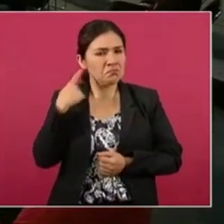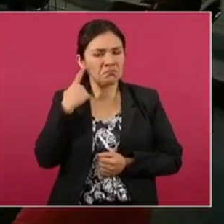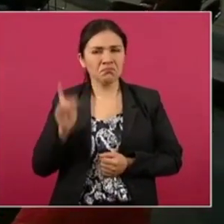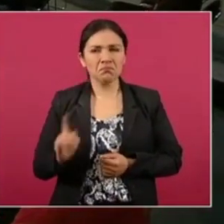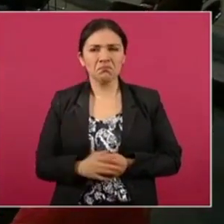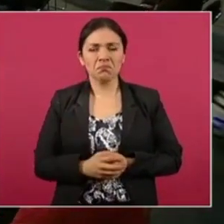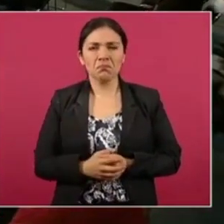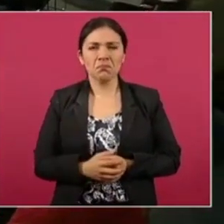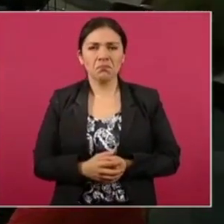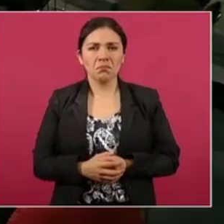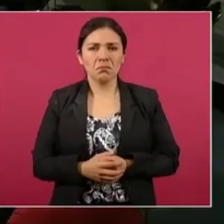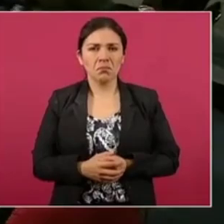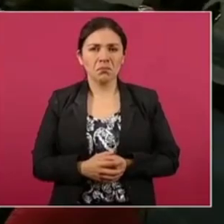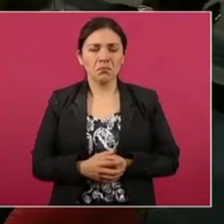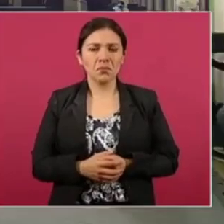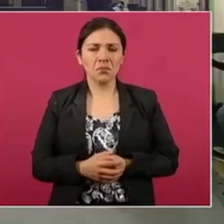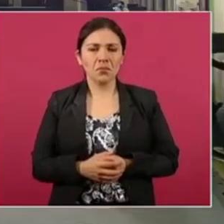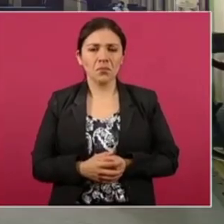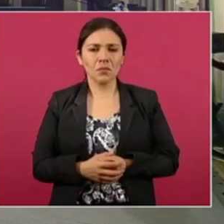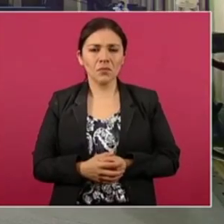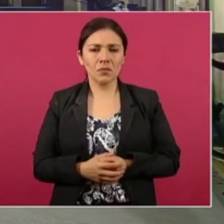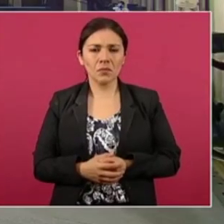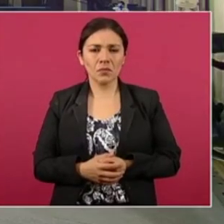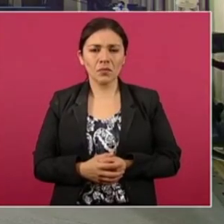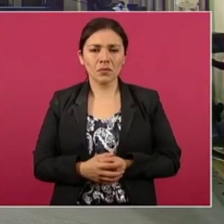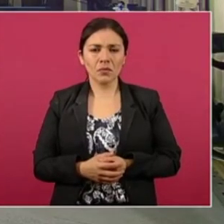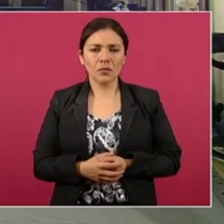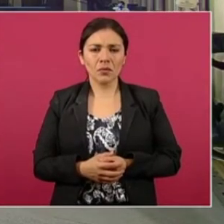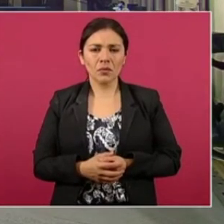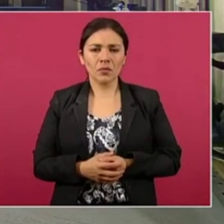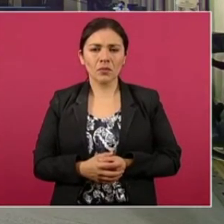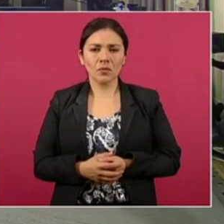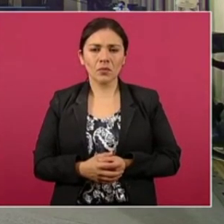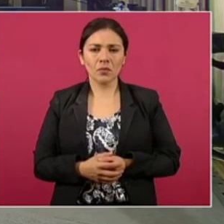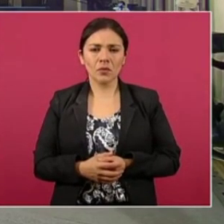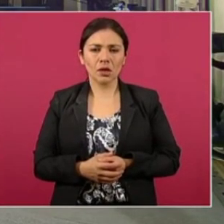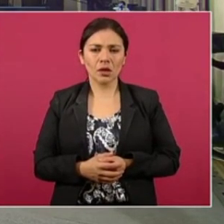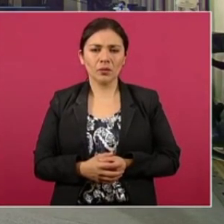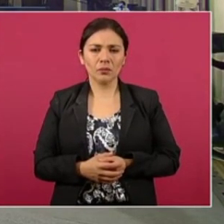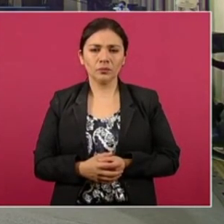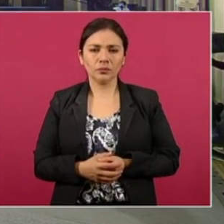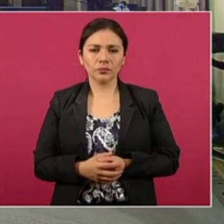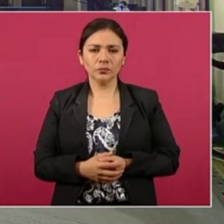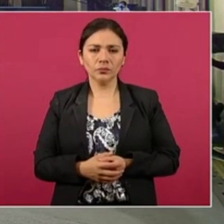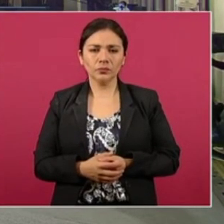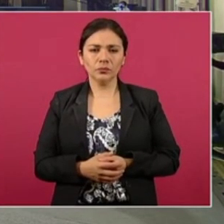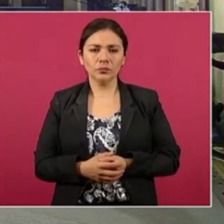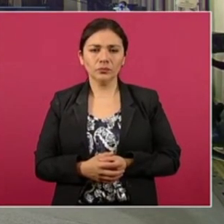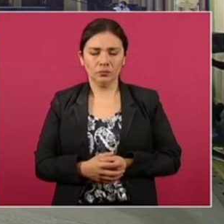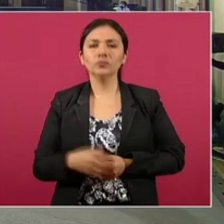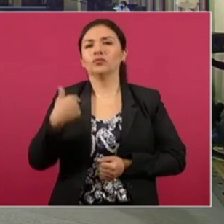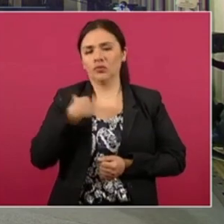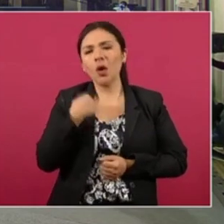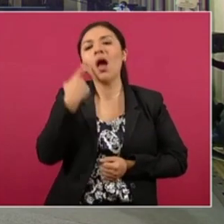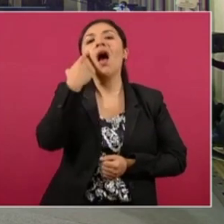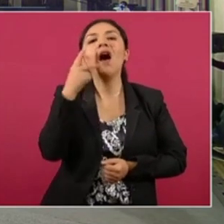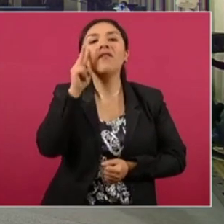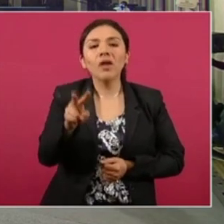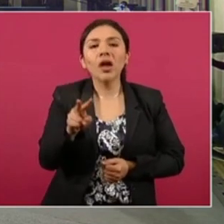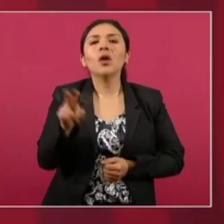Porque son pobres, pues, son pobres de Sinaloa, lo que quieren es abarcar la tierra. Sí, vamos a ver cómo está